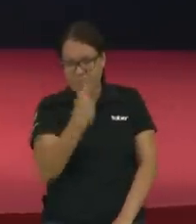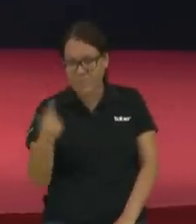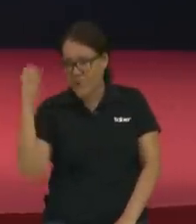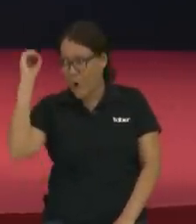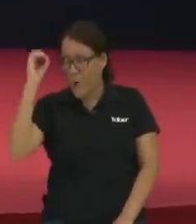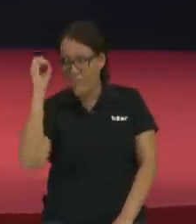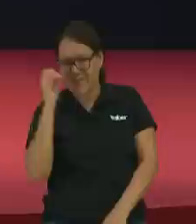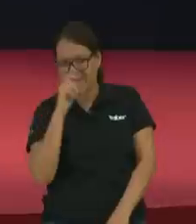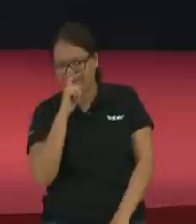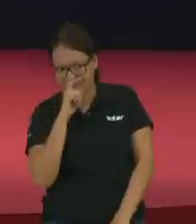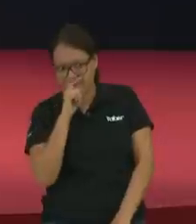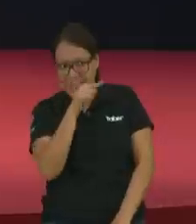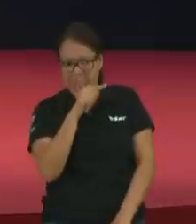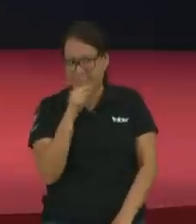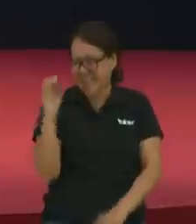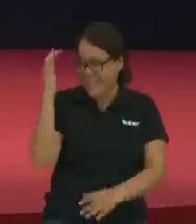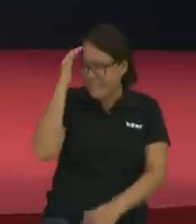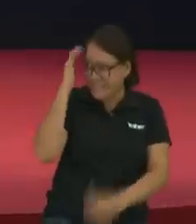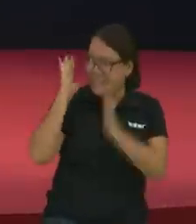preocupa.